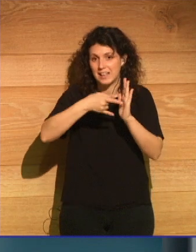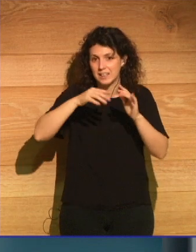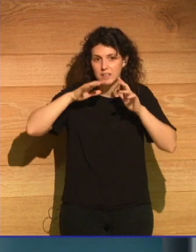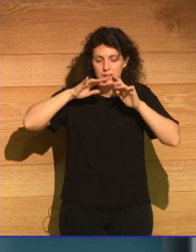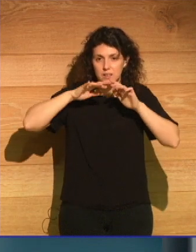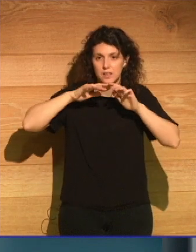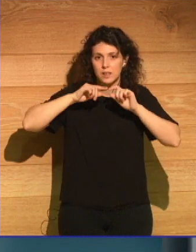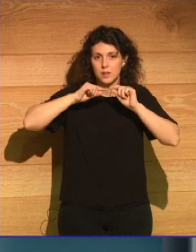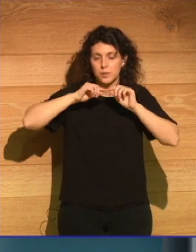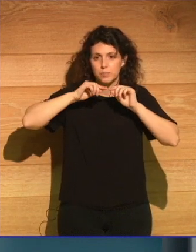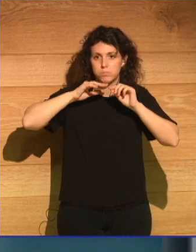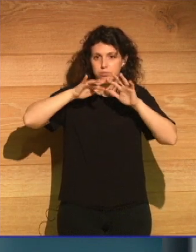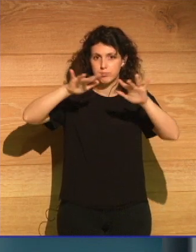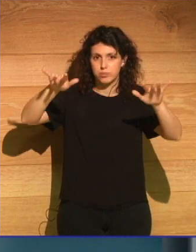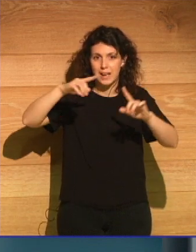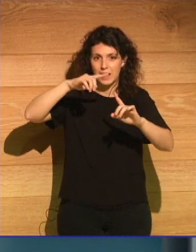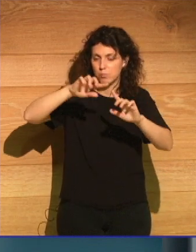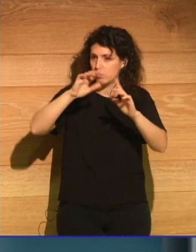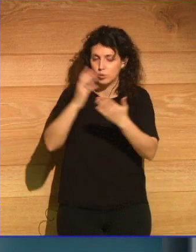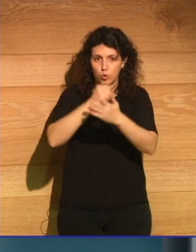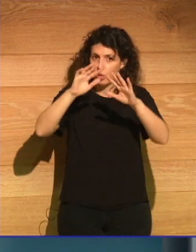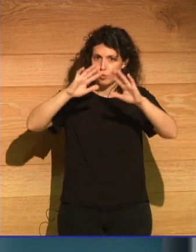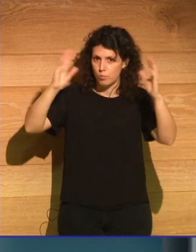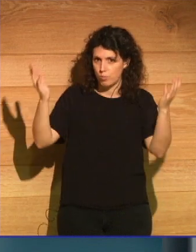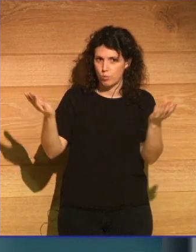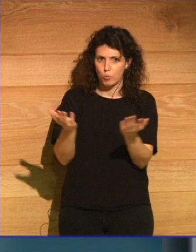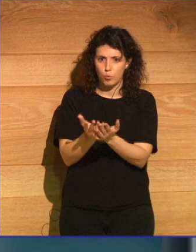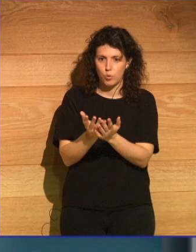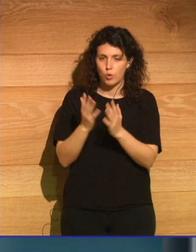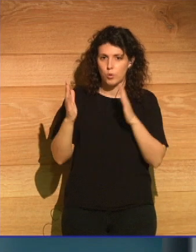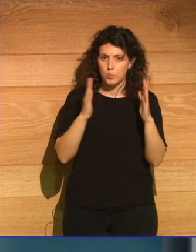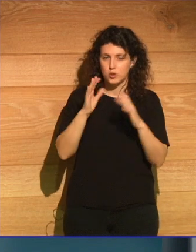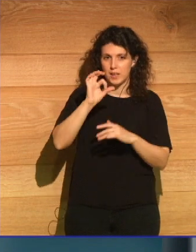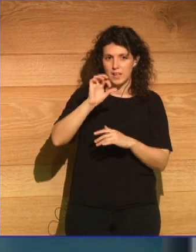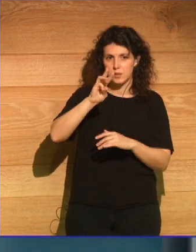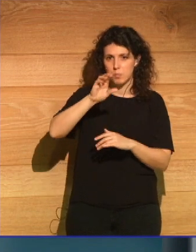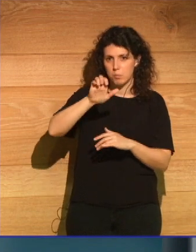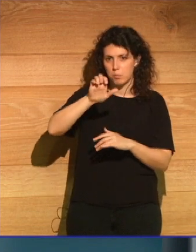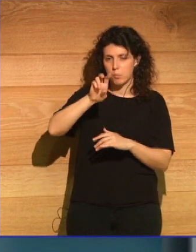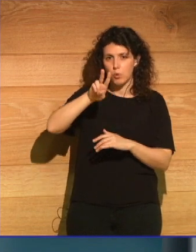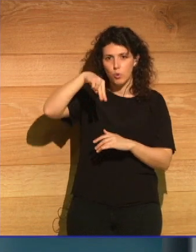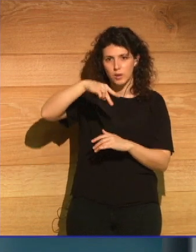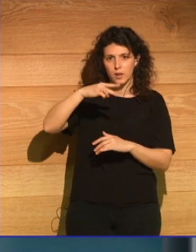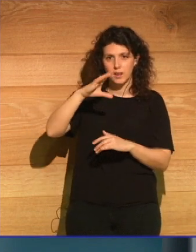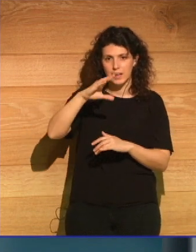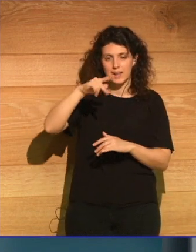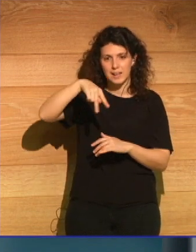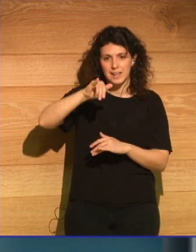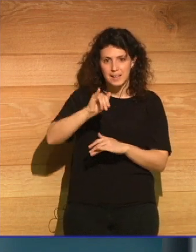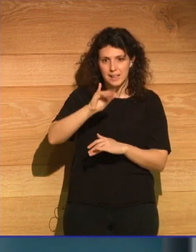el mundo. En los tiempos de Sputnik se hicieron miles de